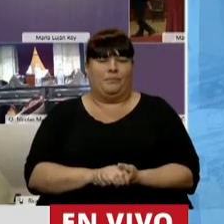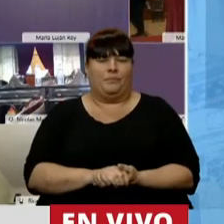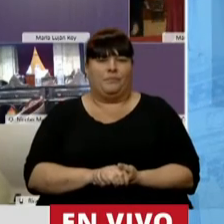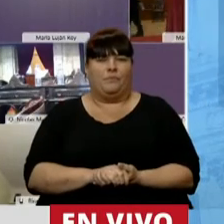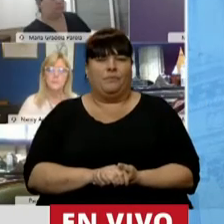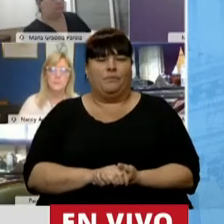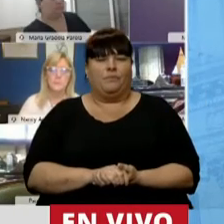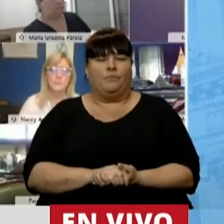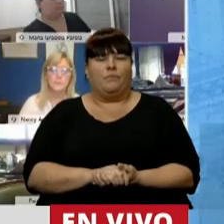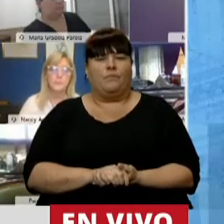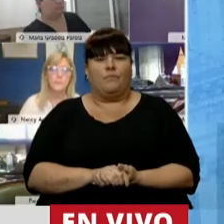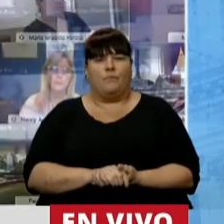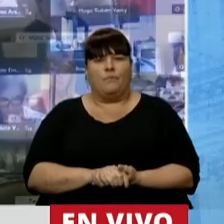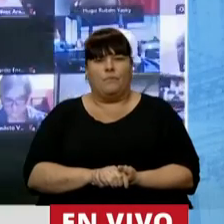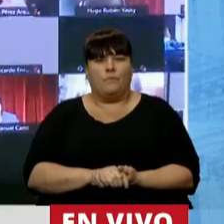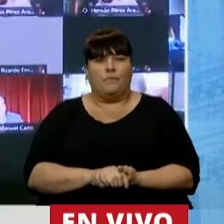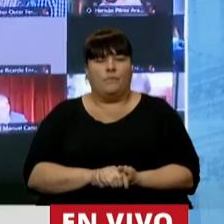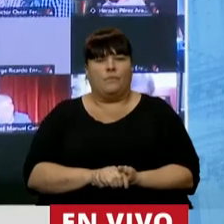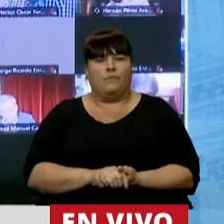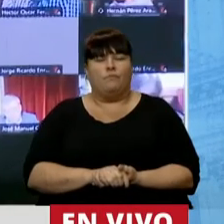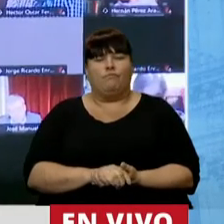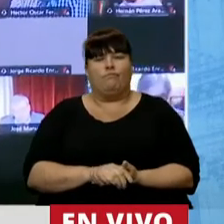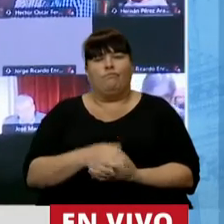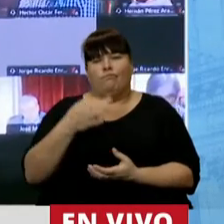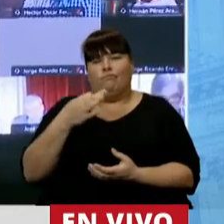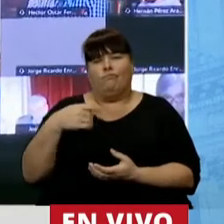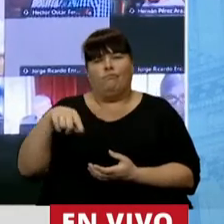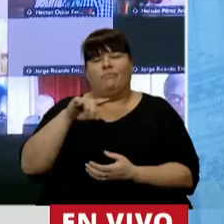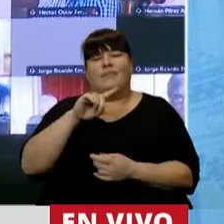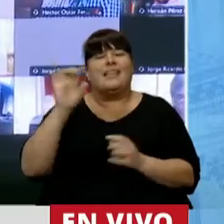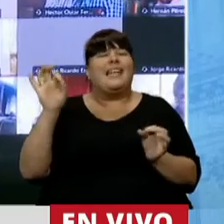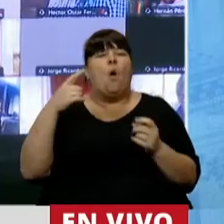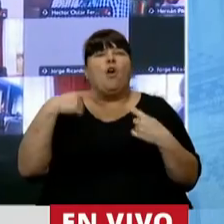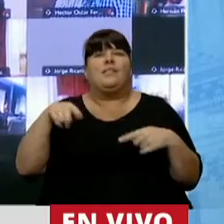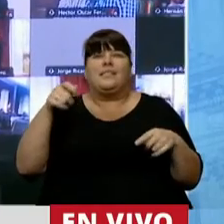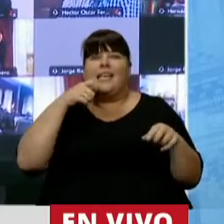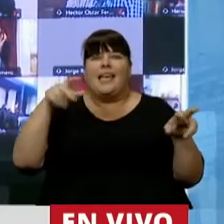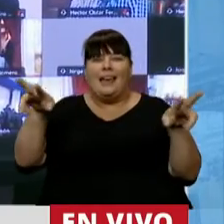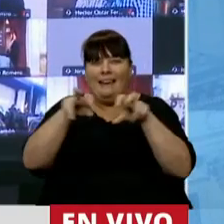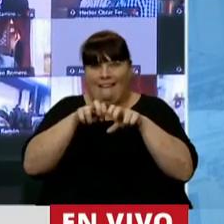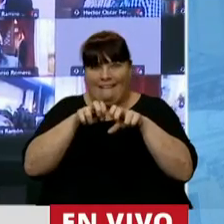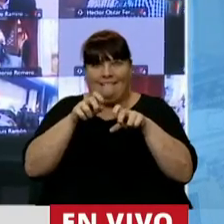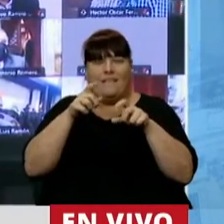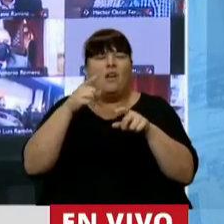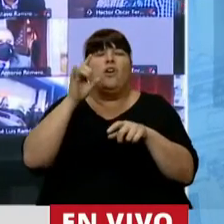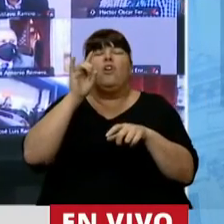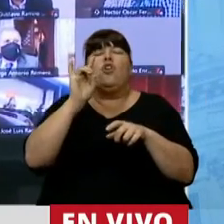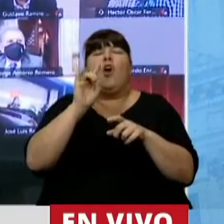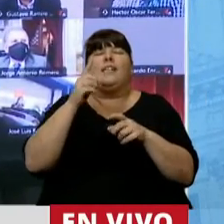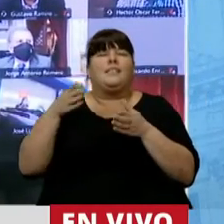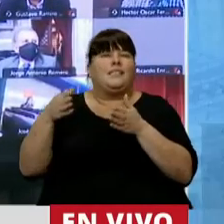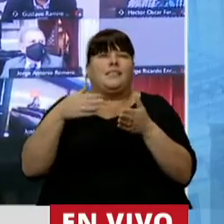Porque está claro que ningún fin útil, además del recaudatorio, ninguna